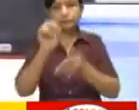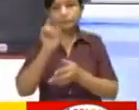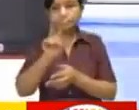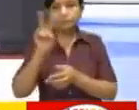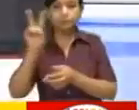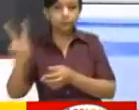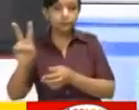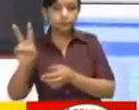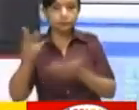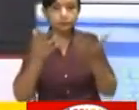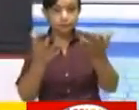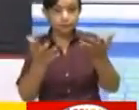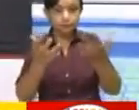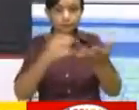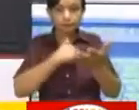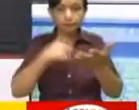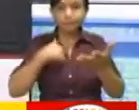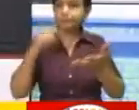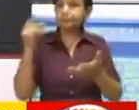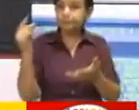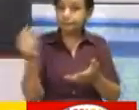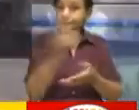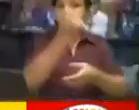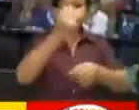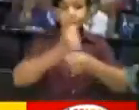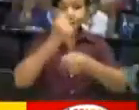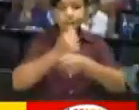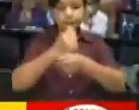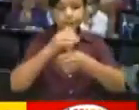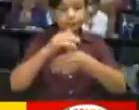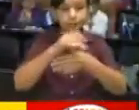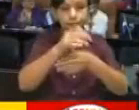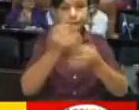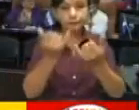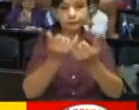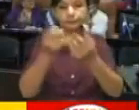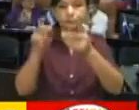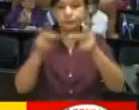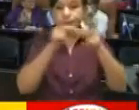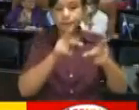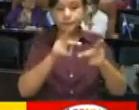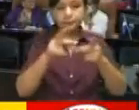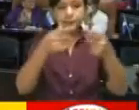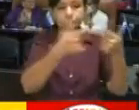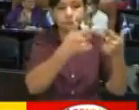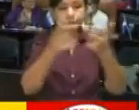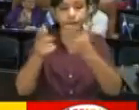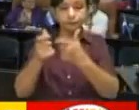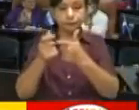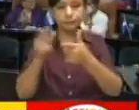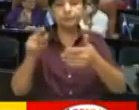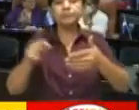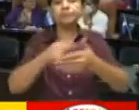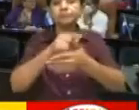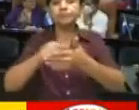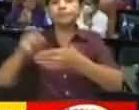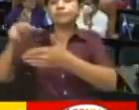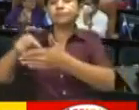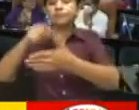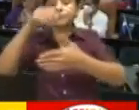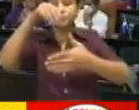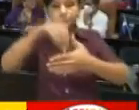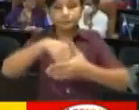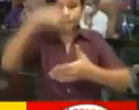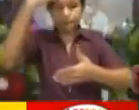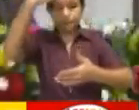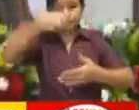pretende la agilización administrativa y de funcionamiento de la Junta Receptora de Votas durante el proceso